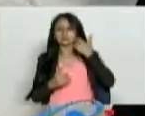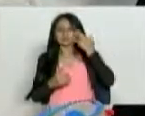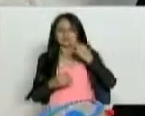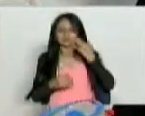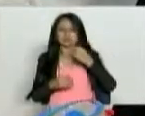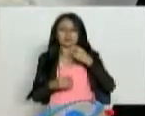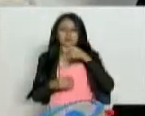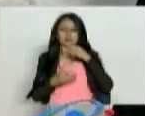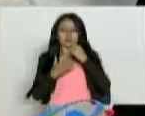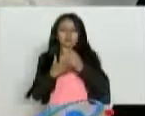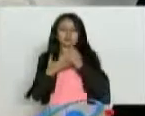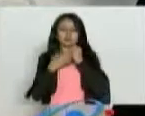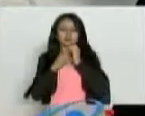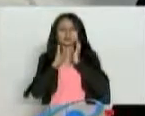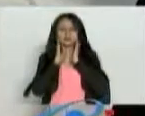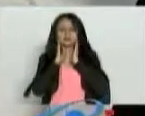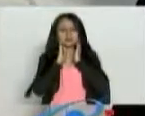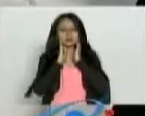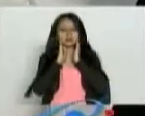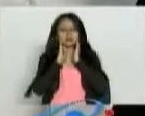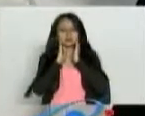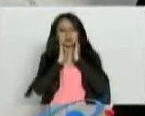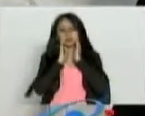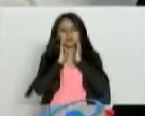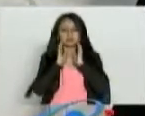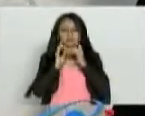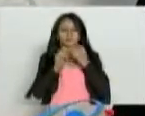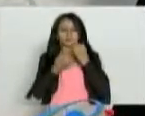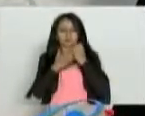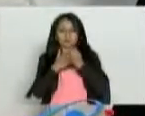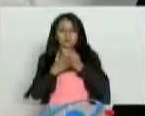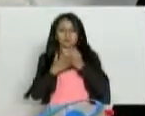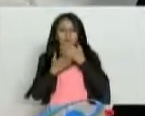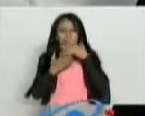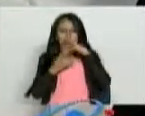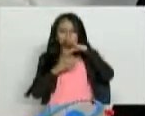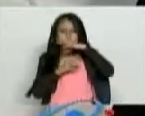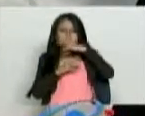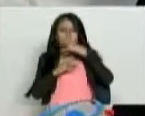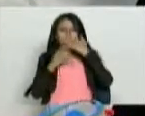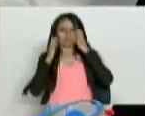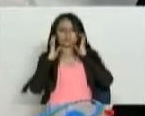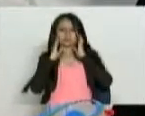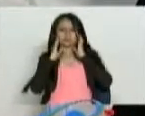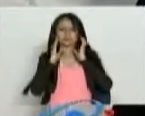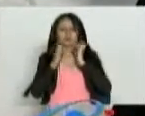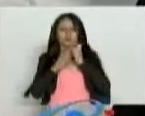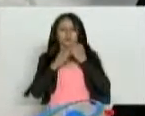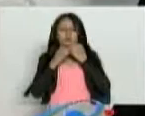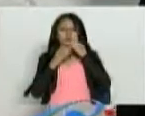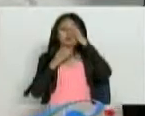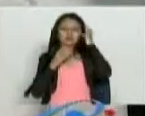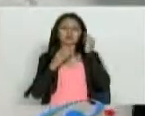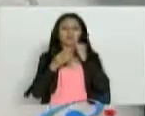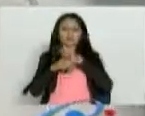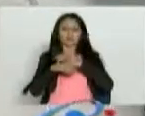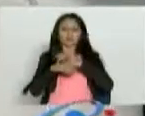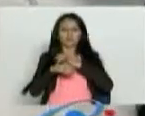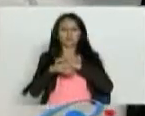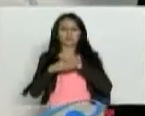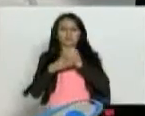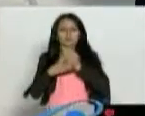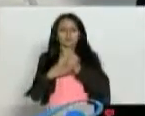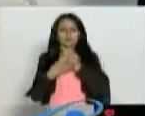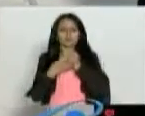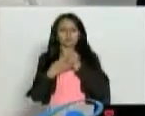botulínica que para ayudar a sostener, pues, según él, músculos. Doctor, yo le agradezco que